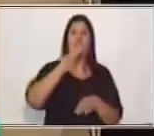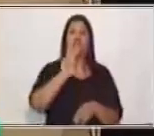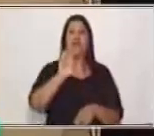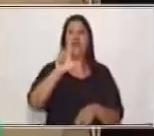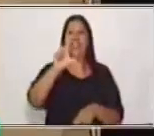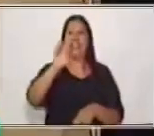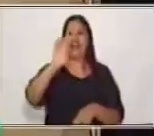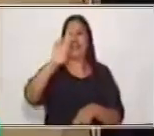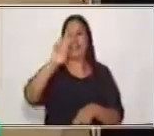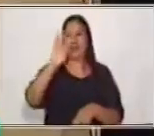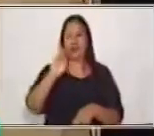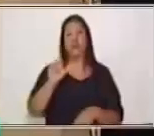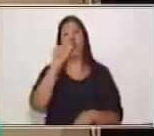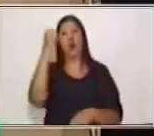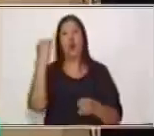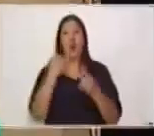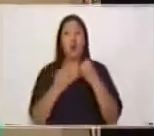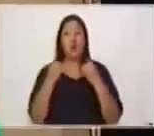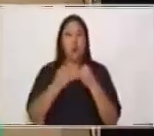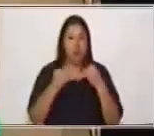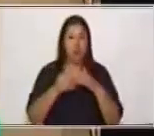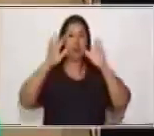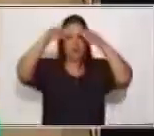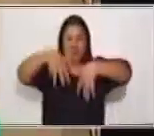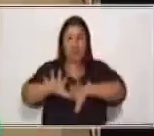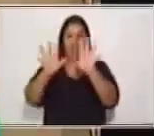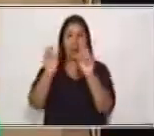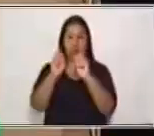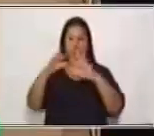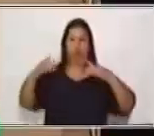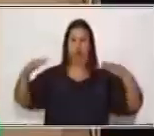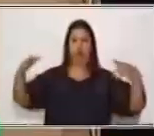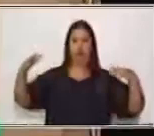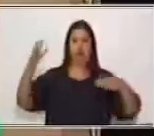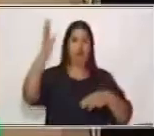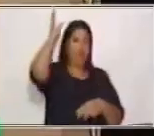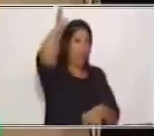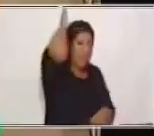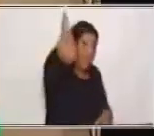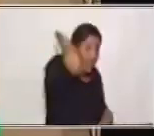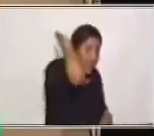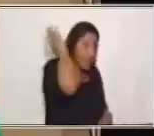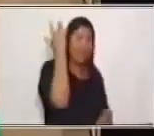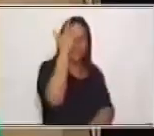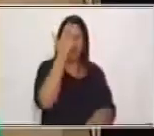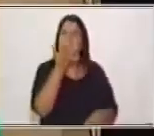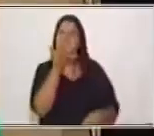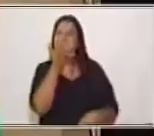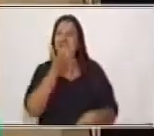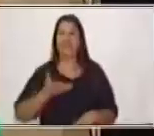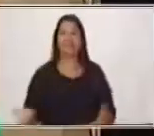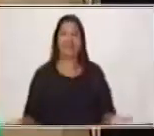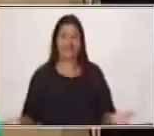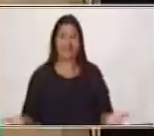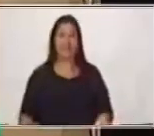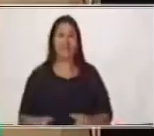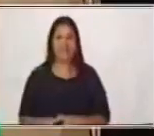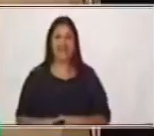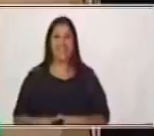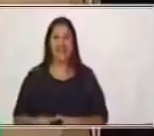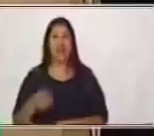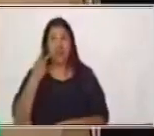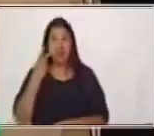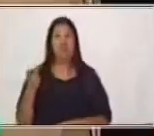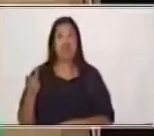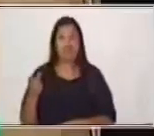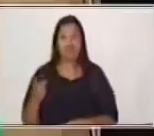mar brilla la aleta de un tiburón. Muy bien. Bueno, entonces te puedes dar cuenta que podemos hacer